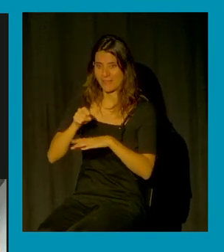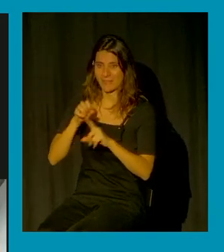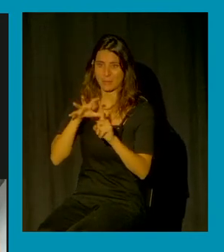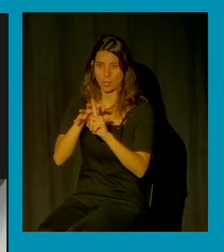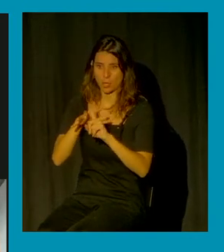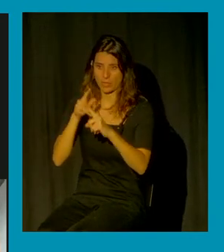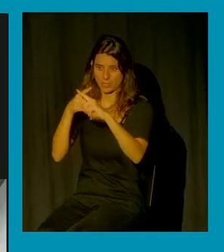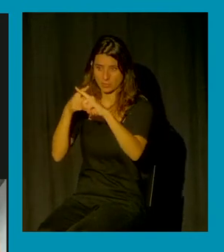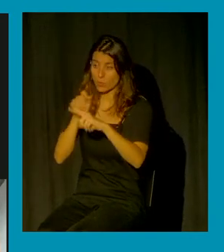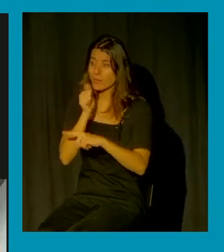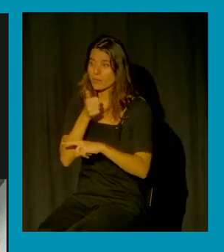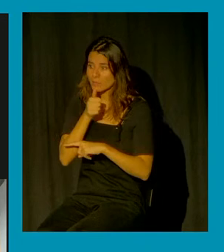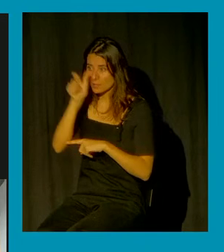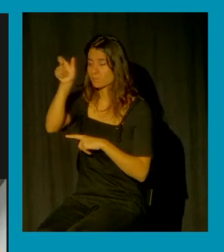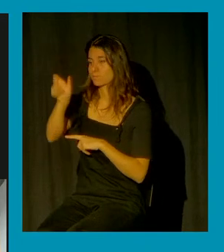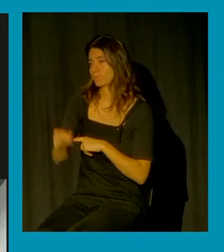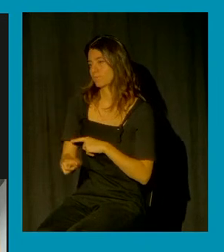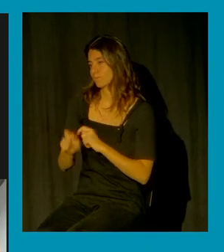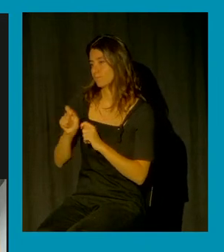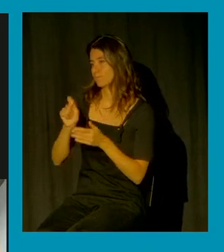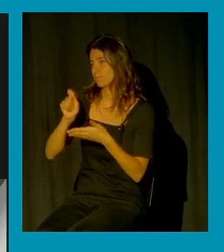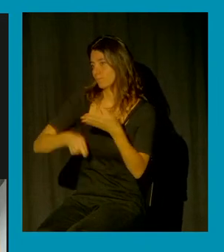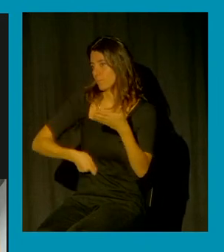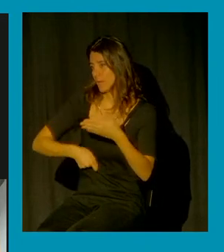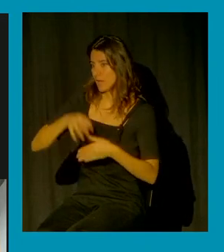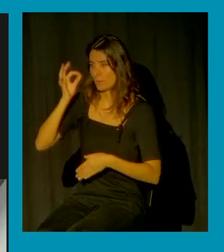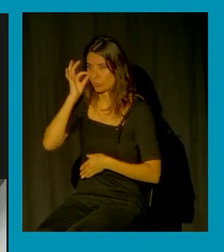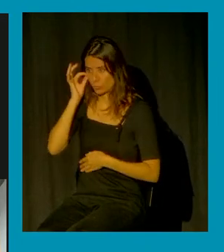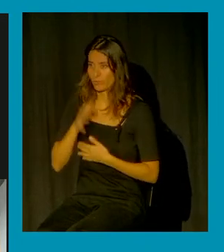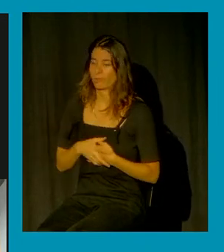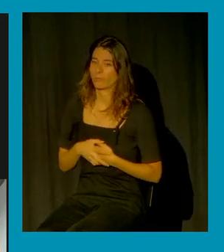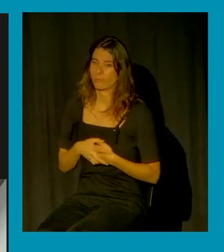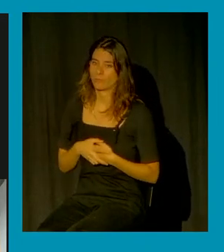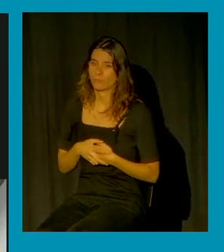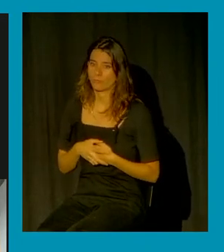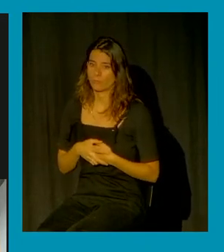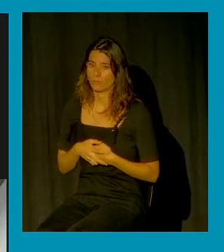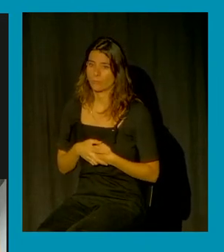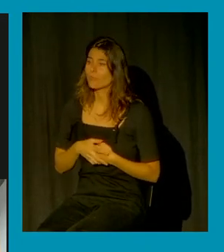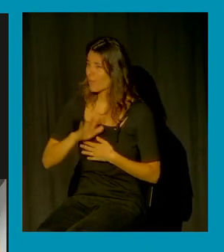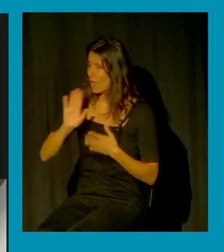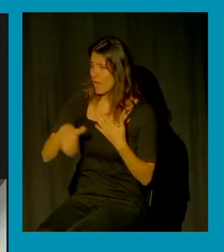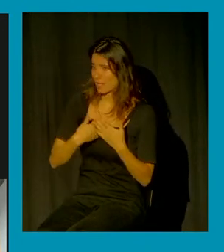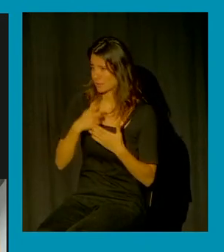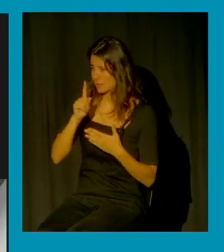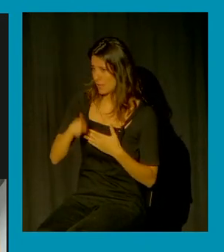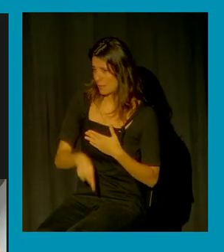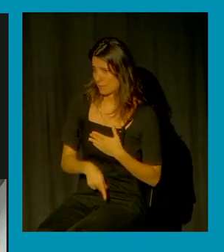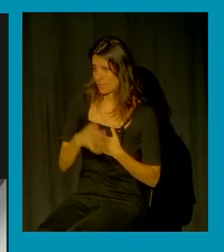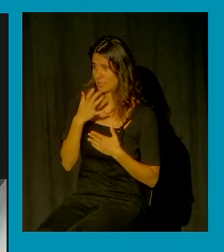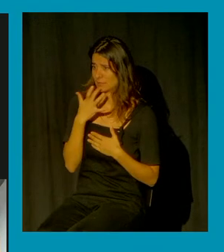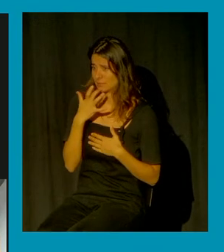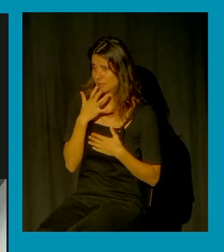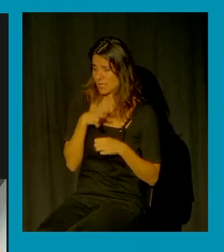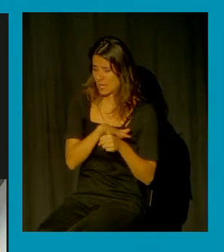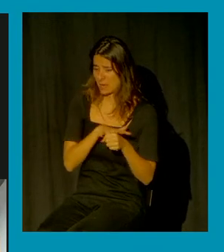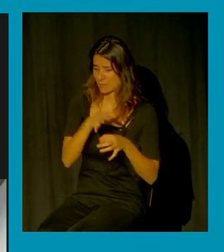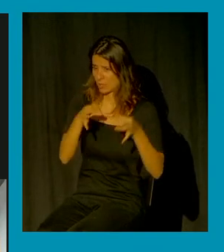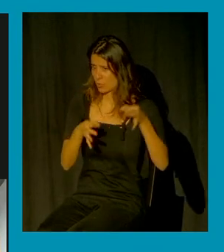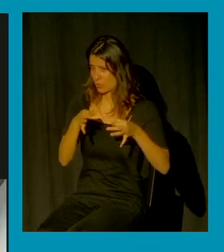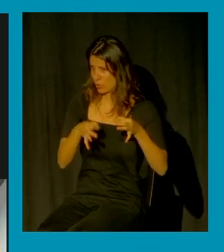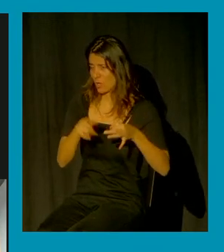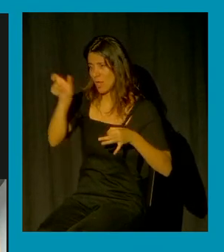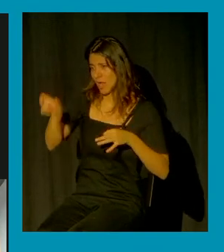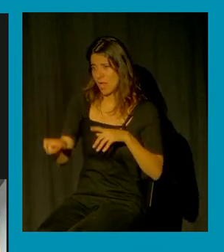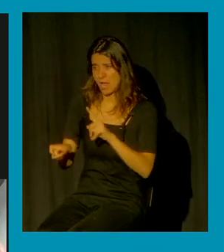impone la pena en términos jurídicos es también a la mujer agredida y por extensión al resto de mujeres